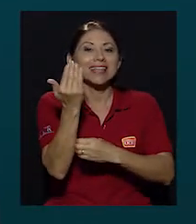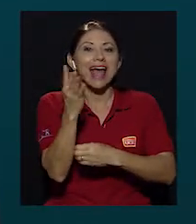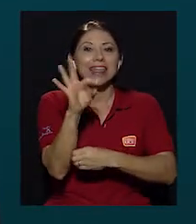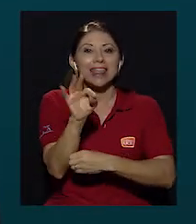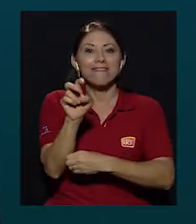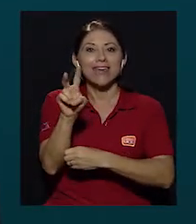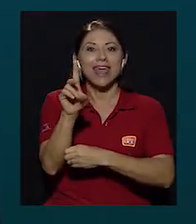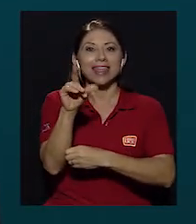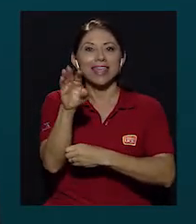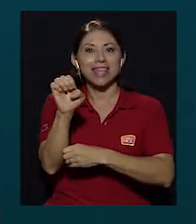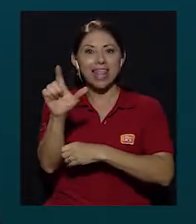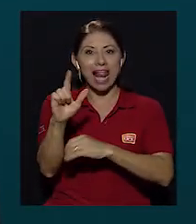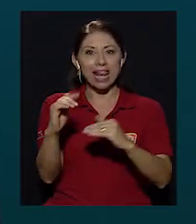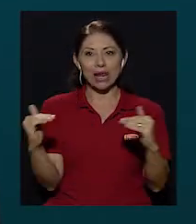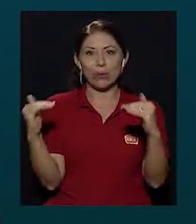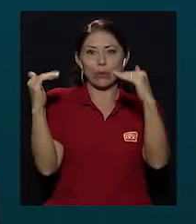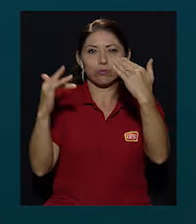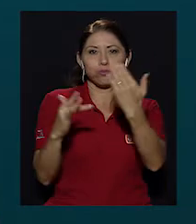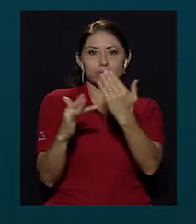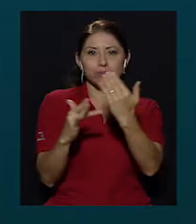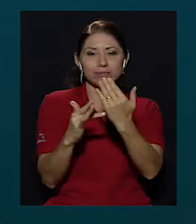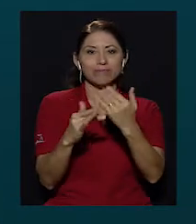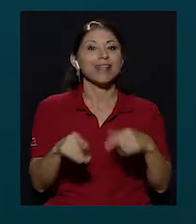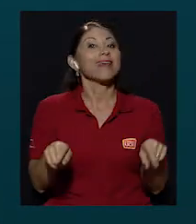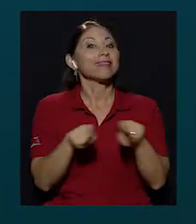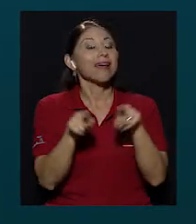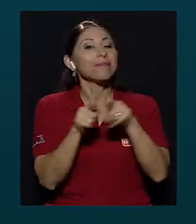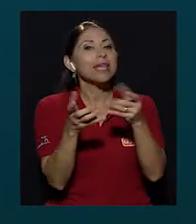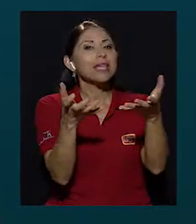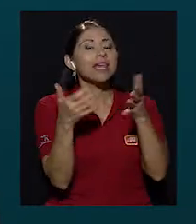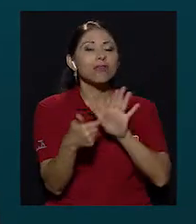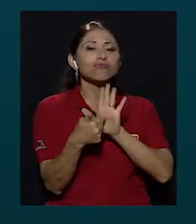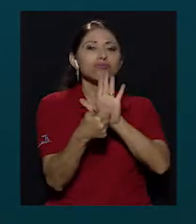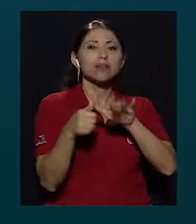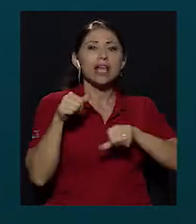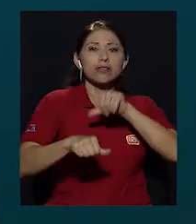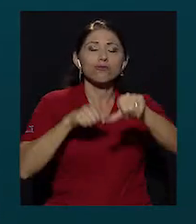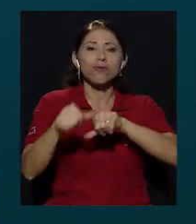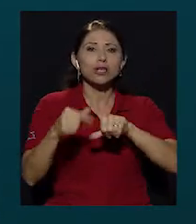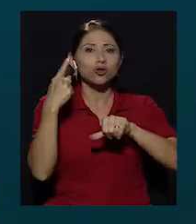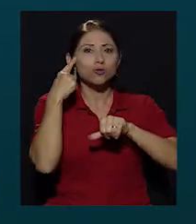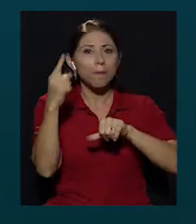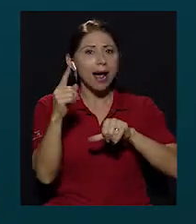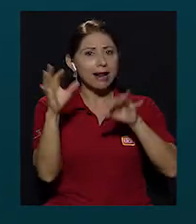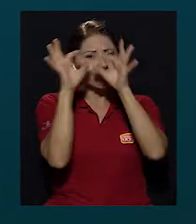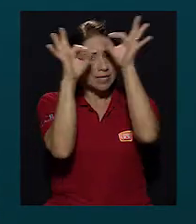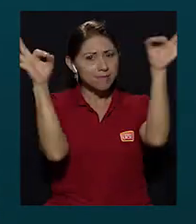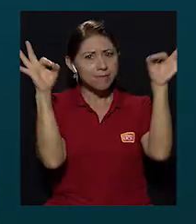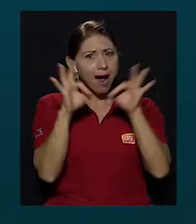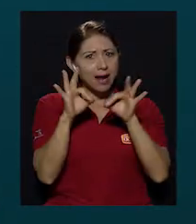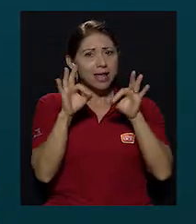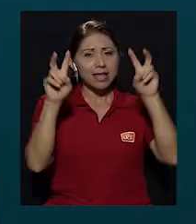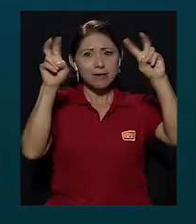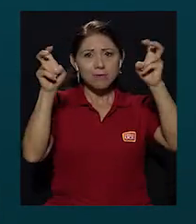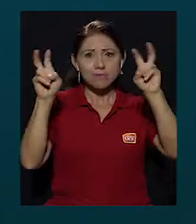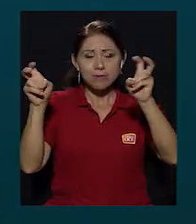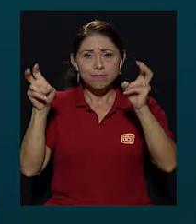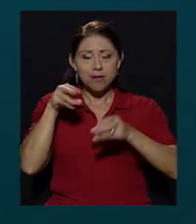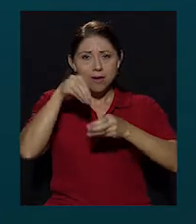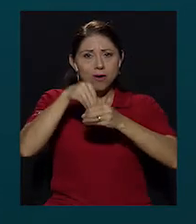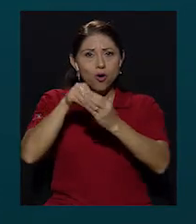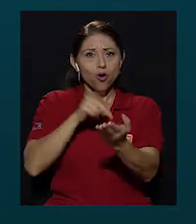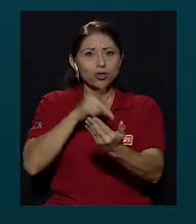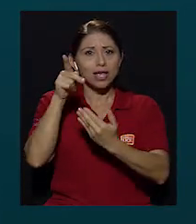Finalmente, quiero recalcar los esfuerzos que hemos realizado para potenciar la imagen y contenidos del canal con un